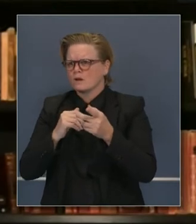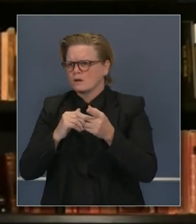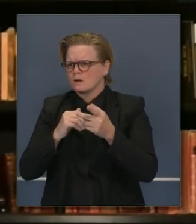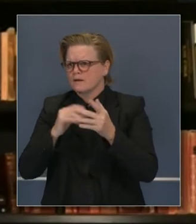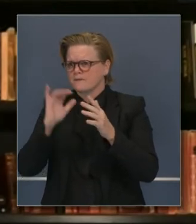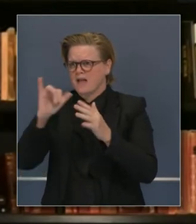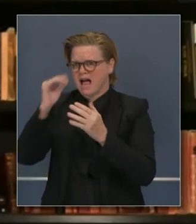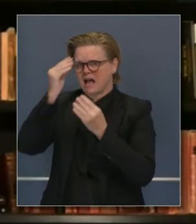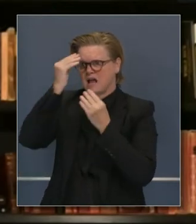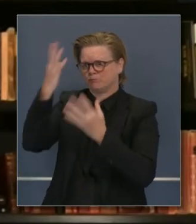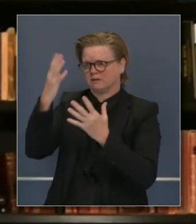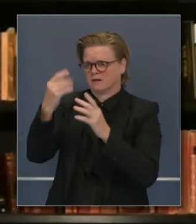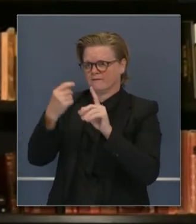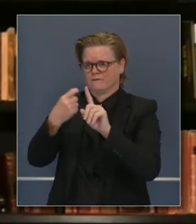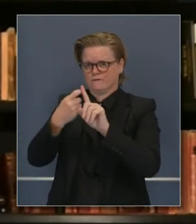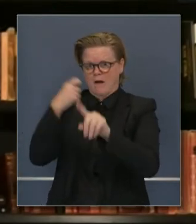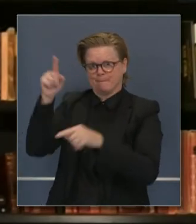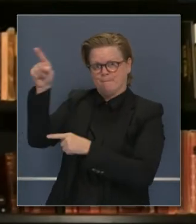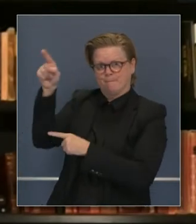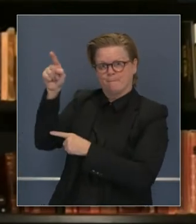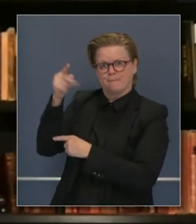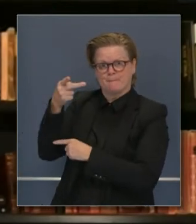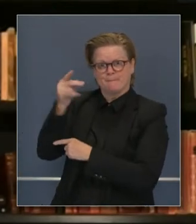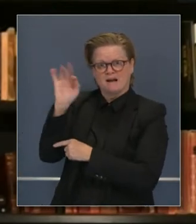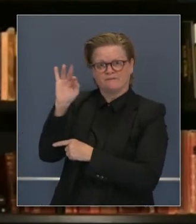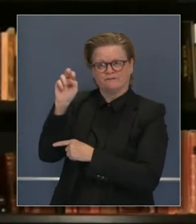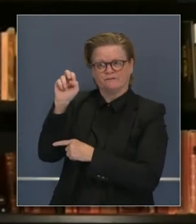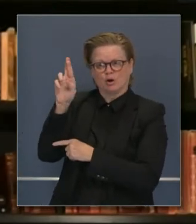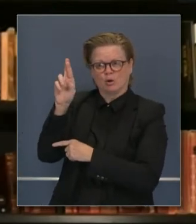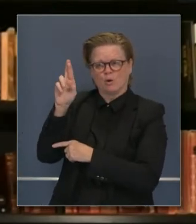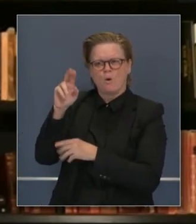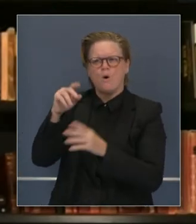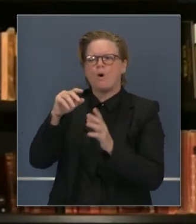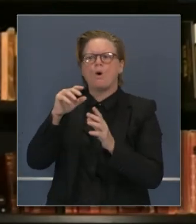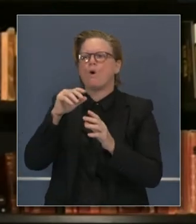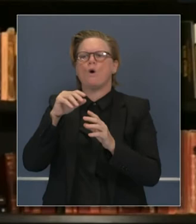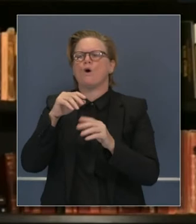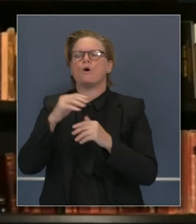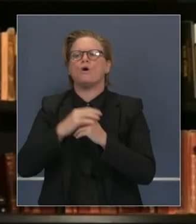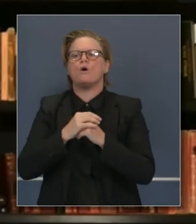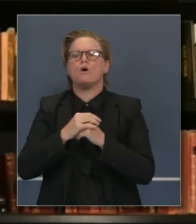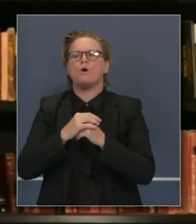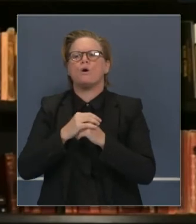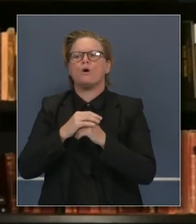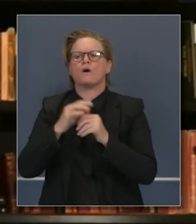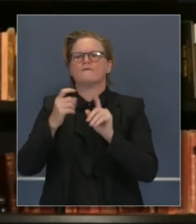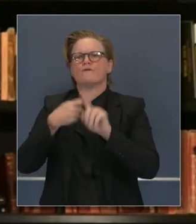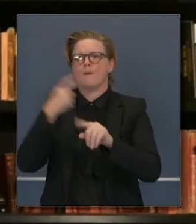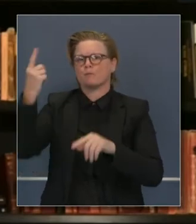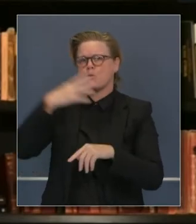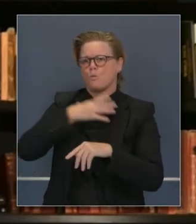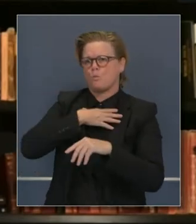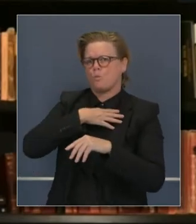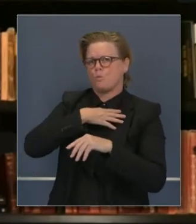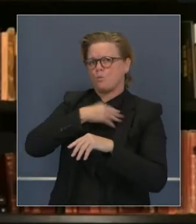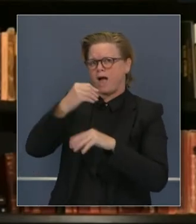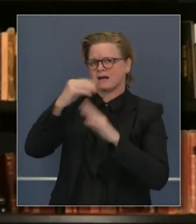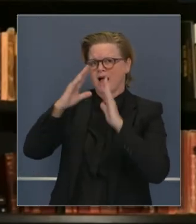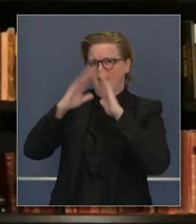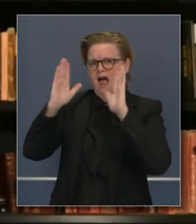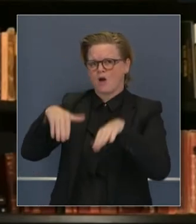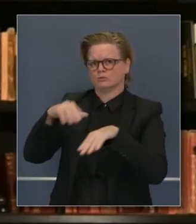viene directamente de Pfizer o de alguien del grupo de trabajo de la Casa Blanca. Le han